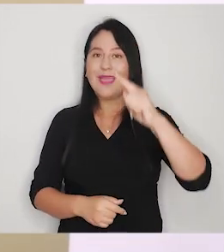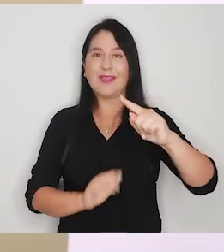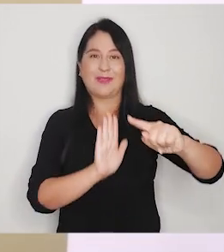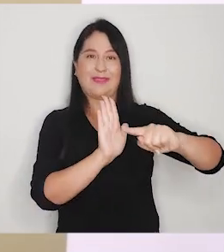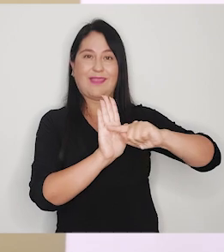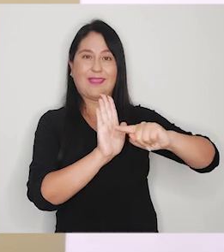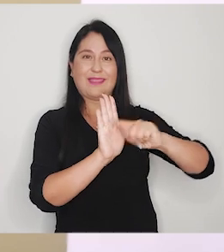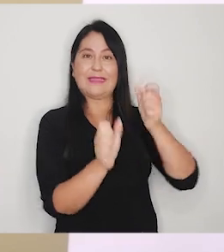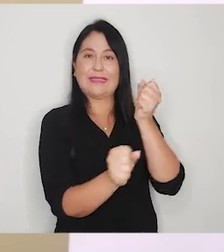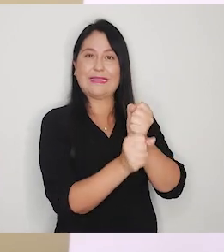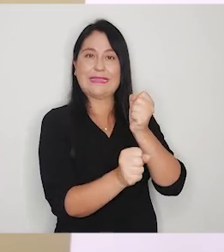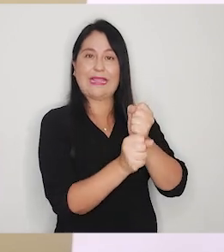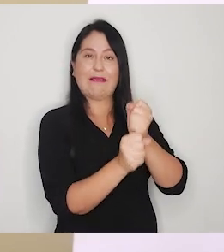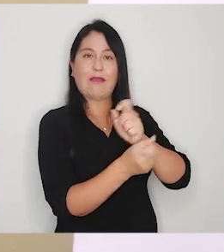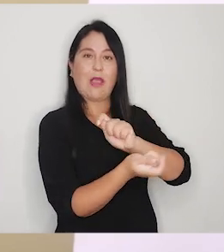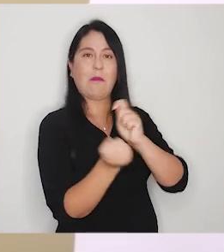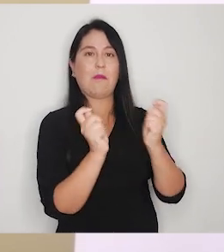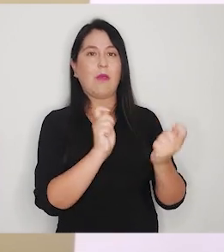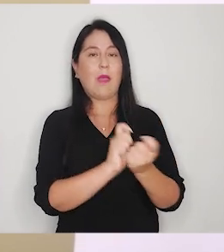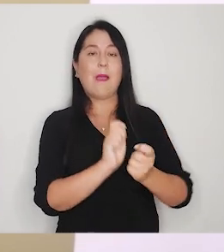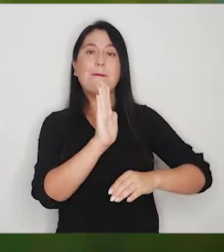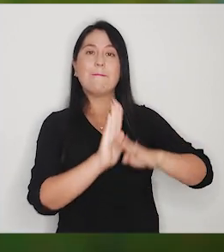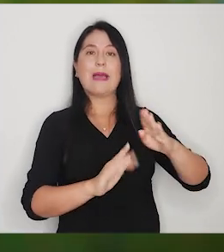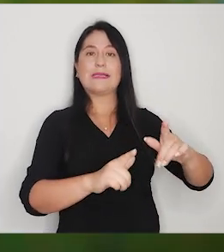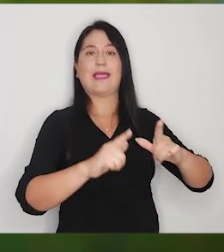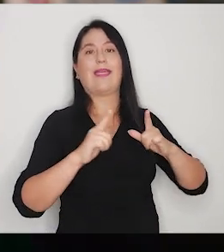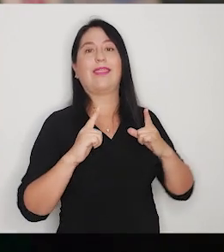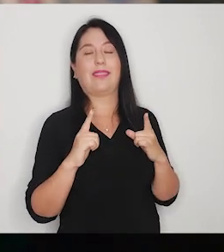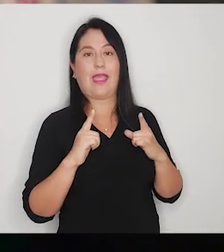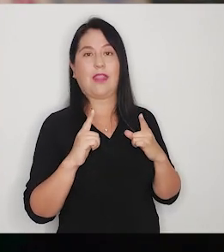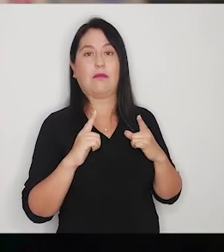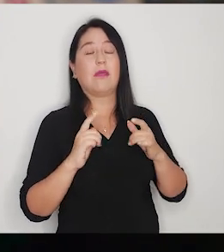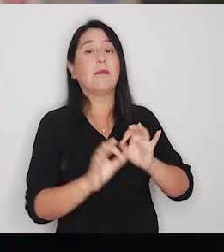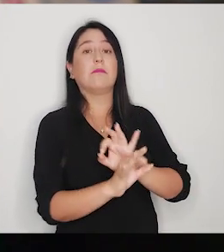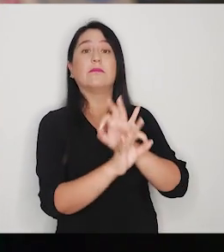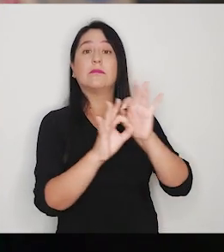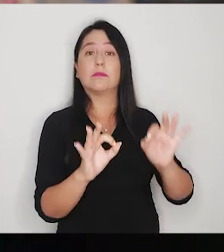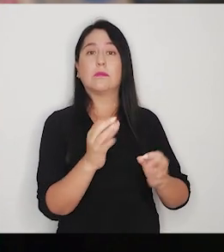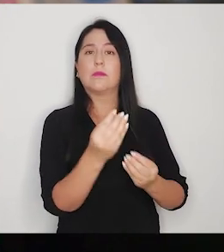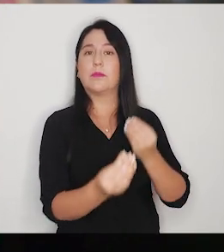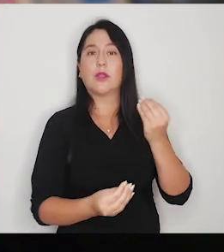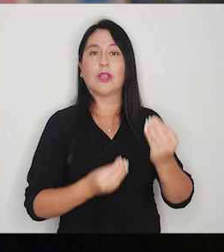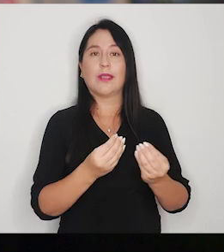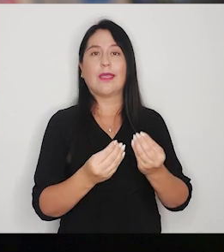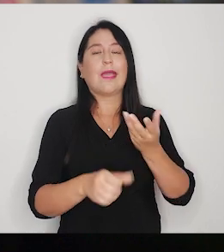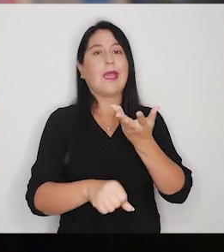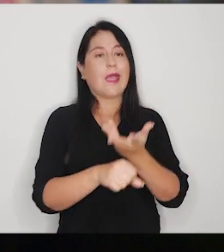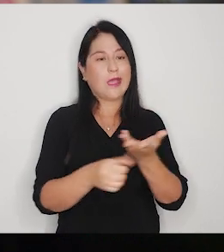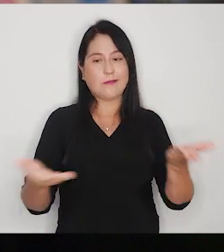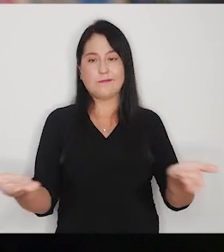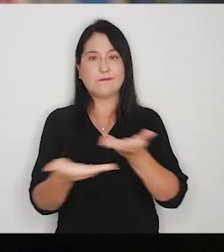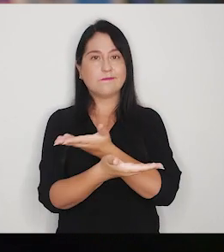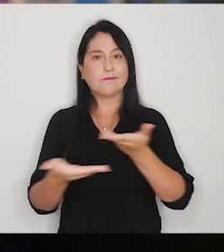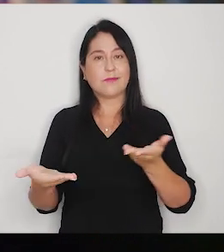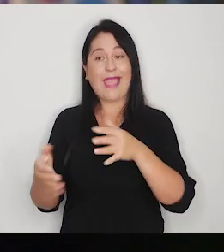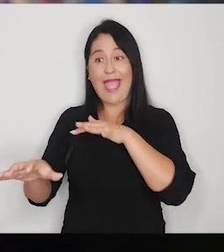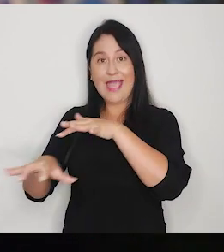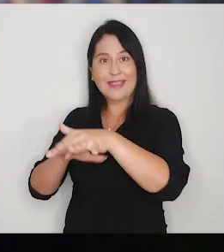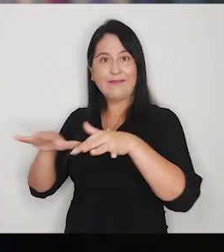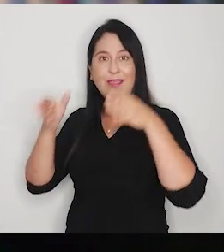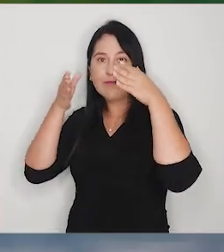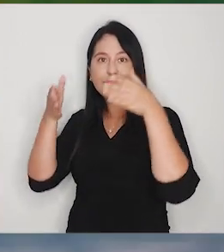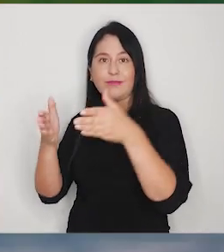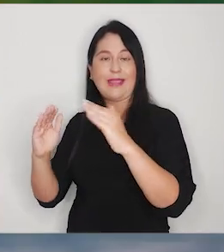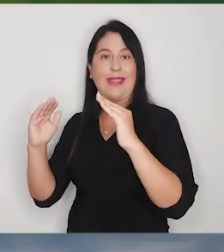lo negativo es que el trabajo se transforma mucho más sedentario y particularmente porque se produce un conflicto entre las